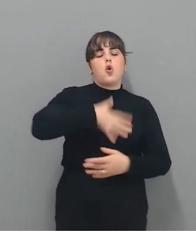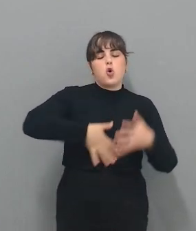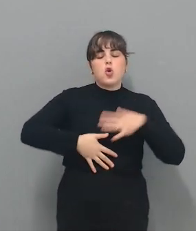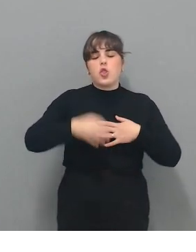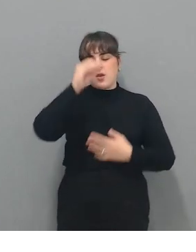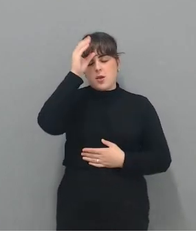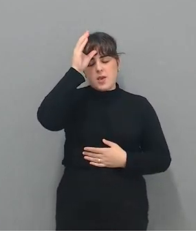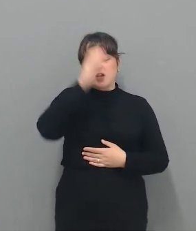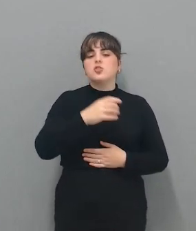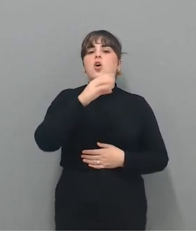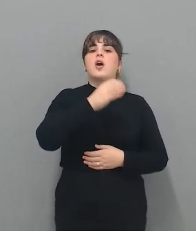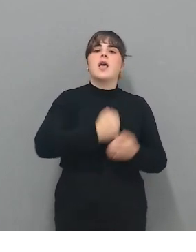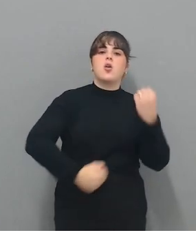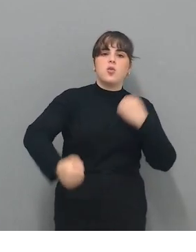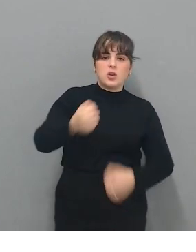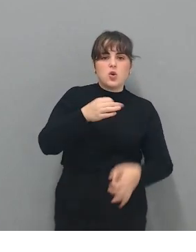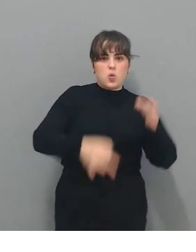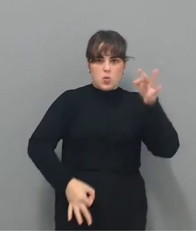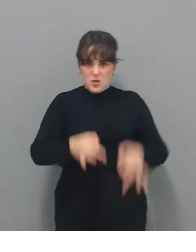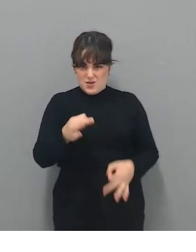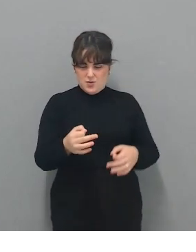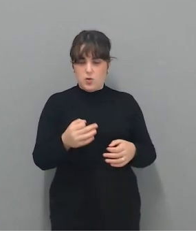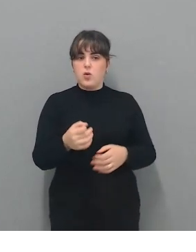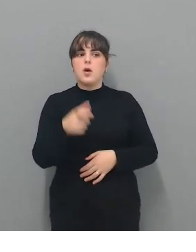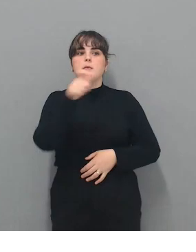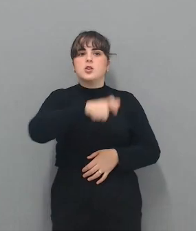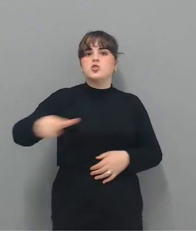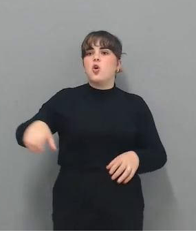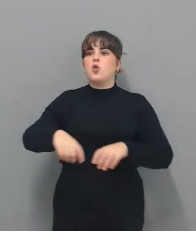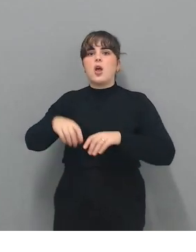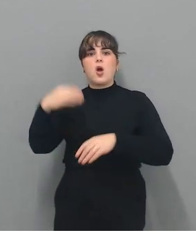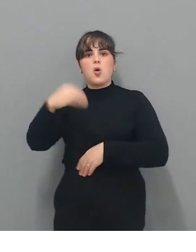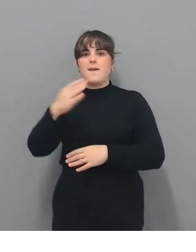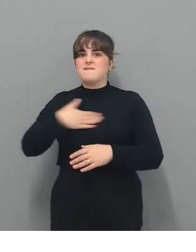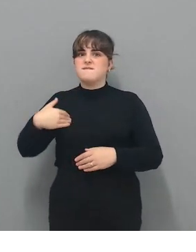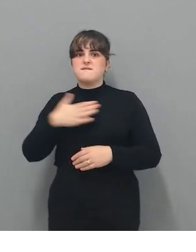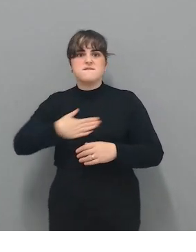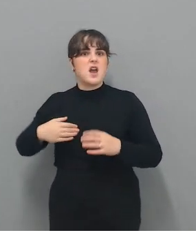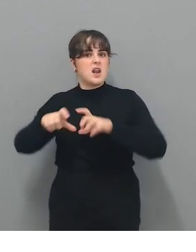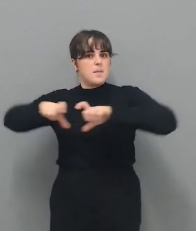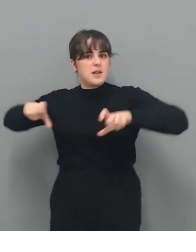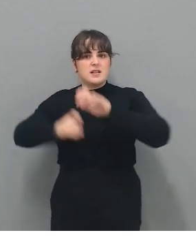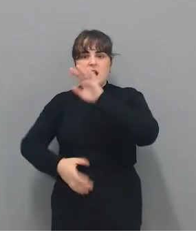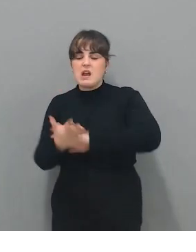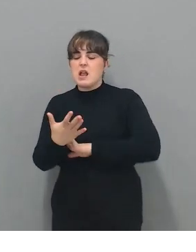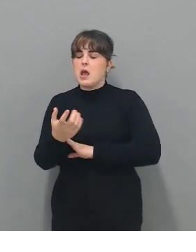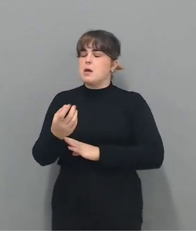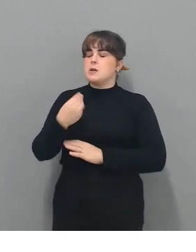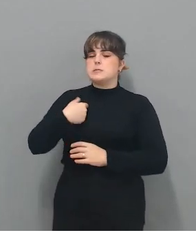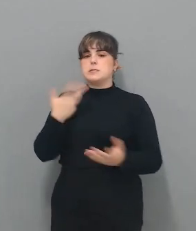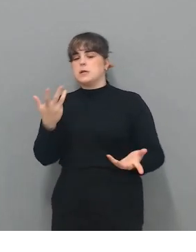Esto lo enfocamos mucho a los emprendedores. Hay muchos jóvenes que quieren emprender y no saben cómo. Se tienen que enfrentar a